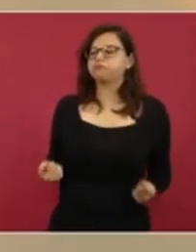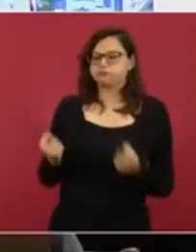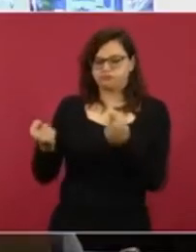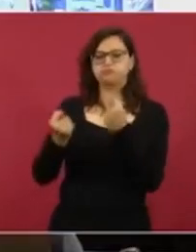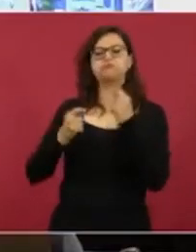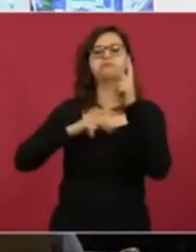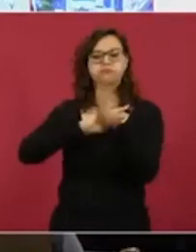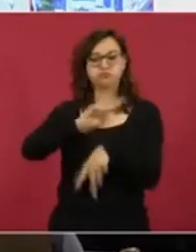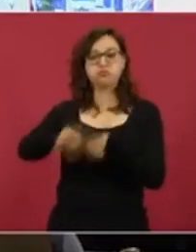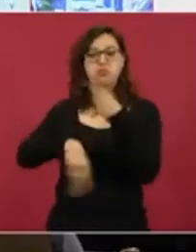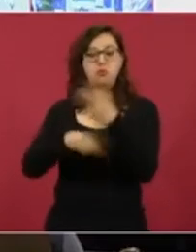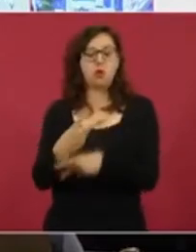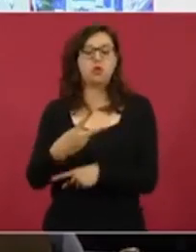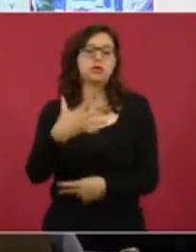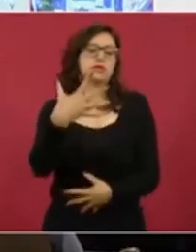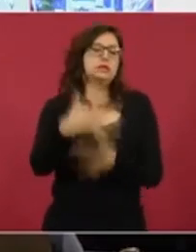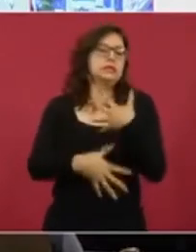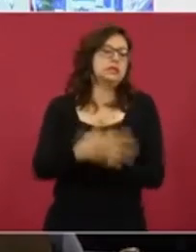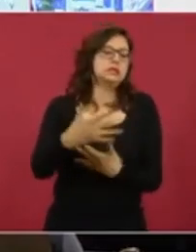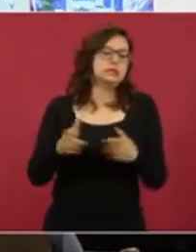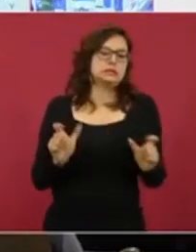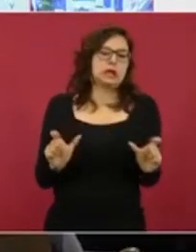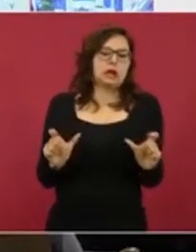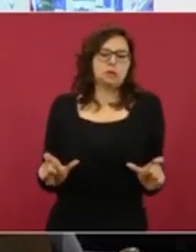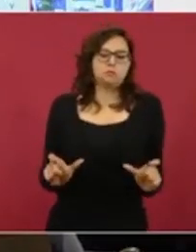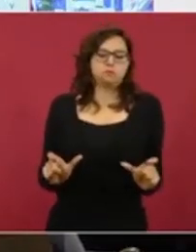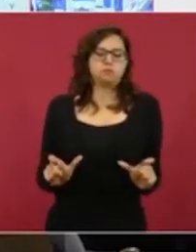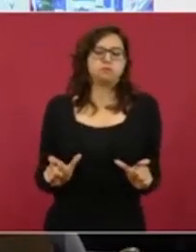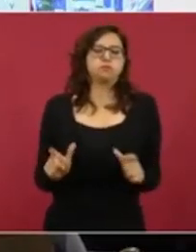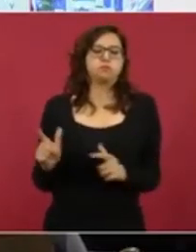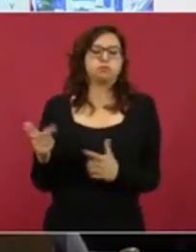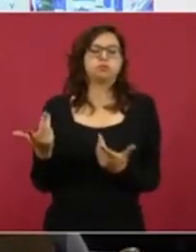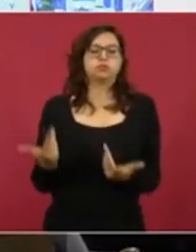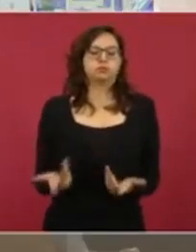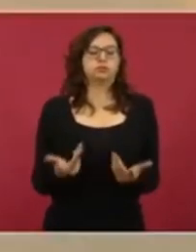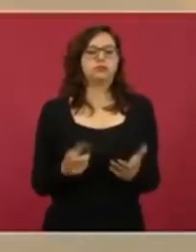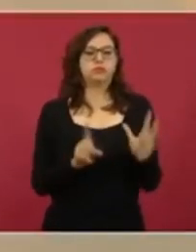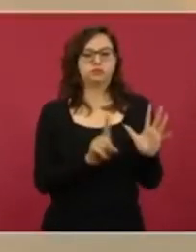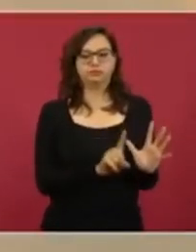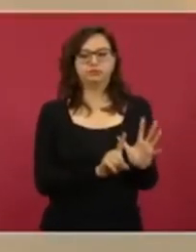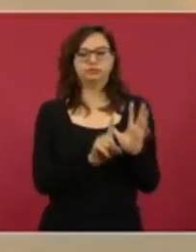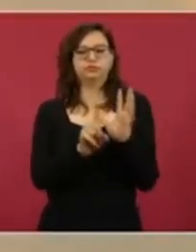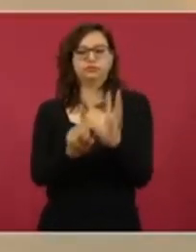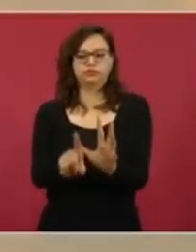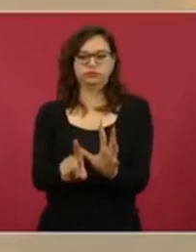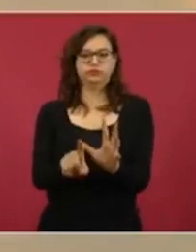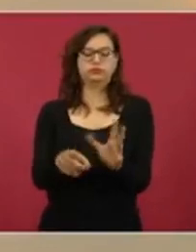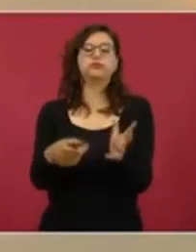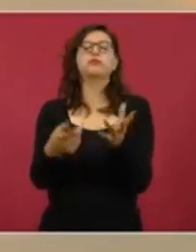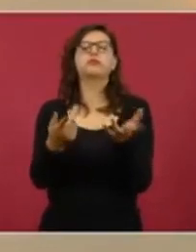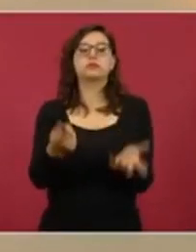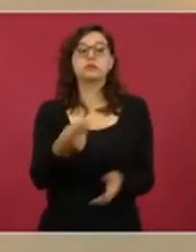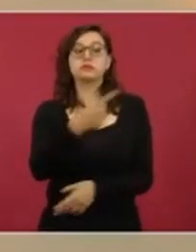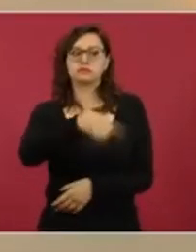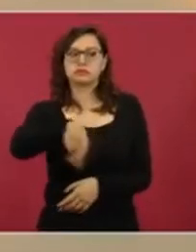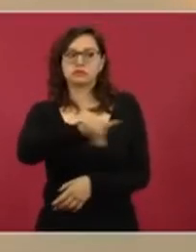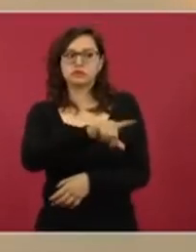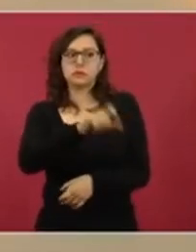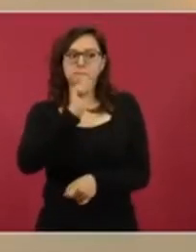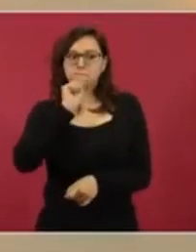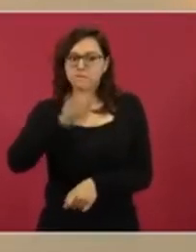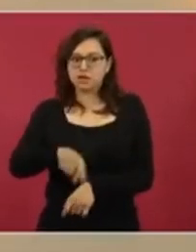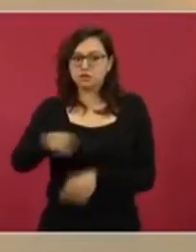o gente que lo resguarda, que no se puede acreditar que sean originarios de esa región,